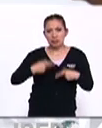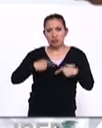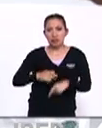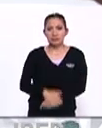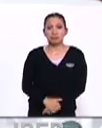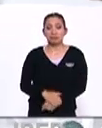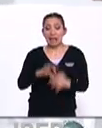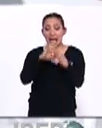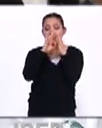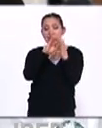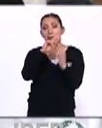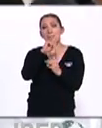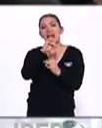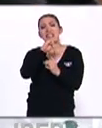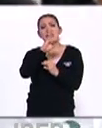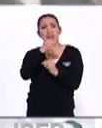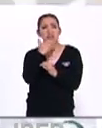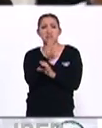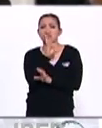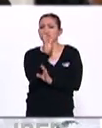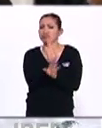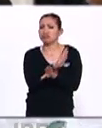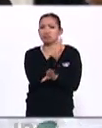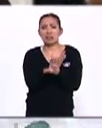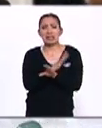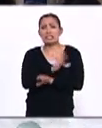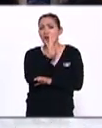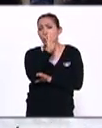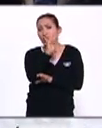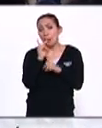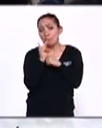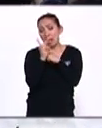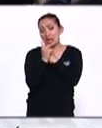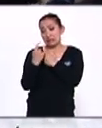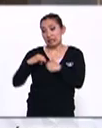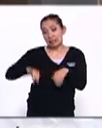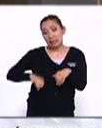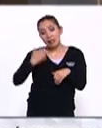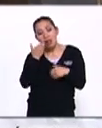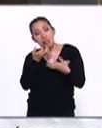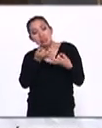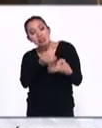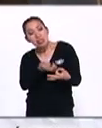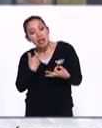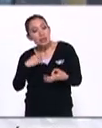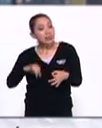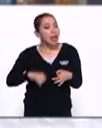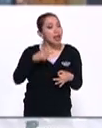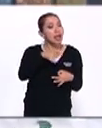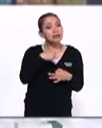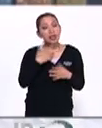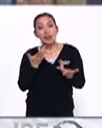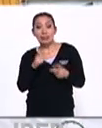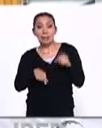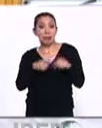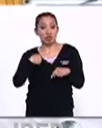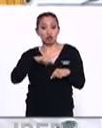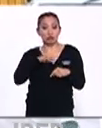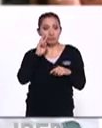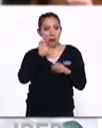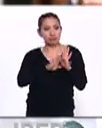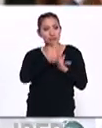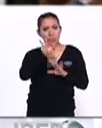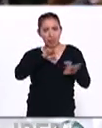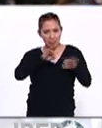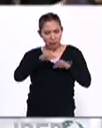La Alianza del Pacífico tiene excelentes resultados. Tenemos más de 50 países interesados en la misma. Nos interesa que en función de lo que ya hemos logrado,